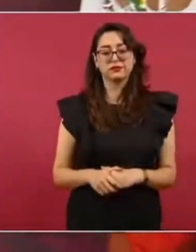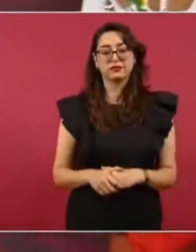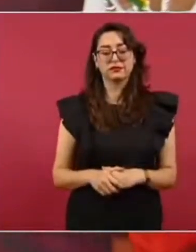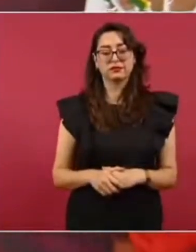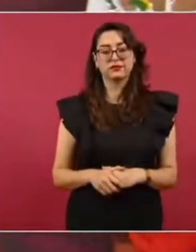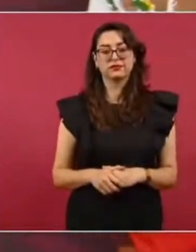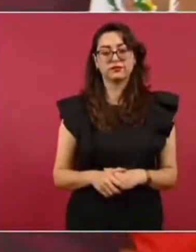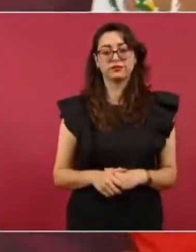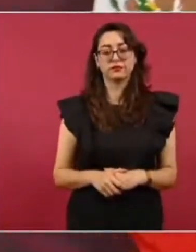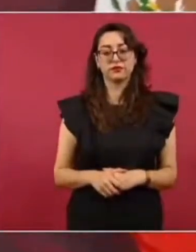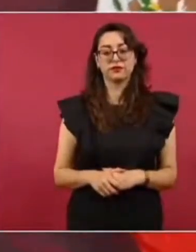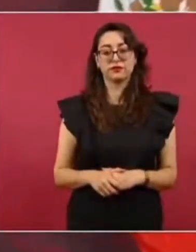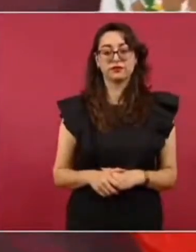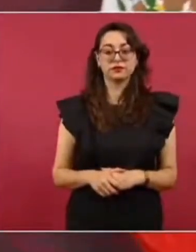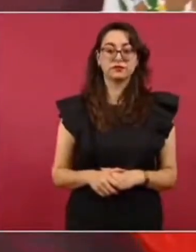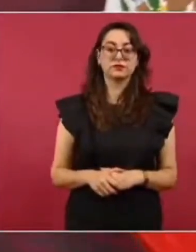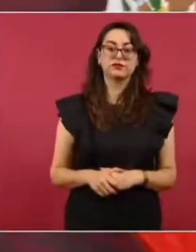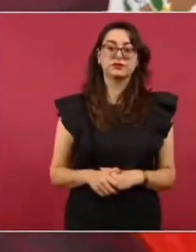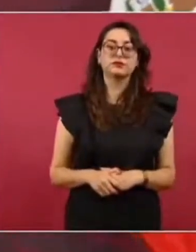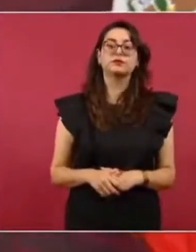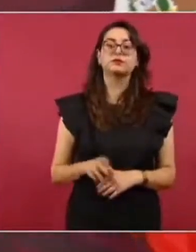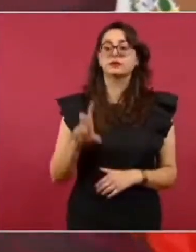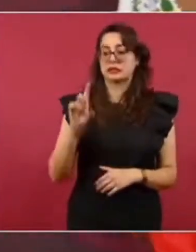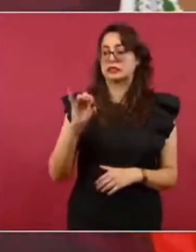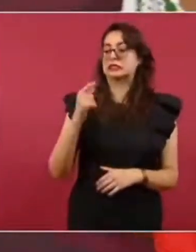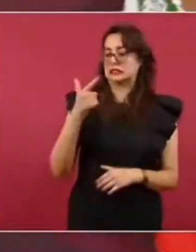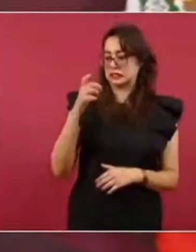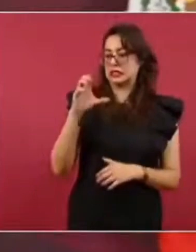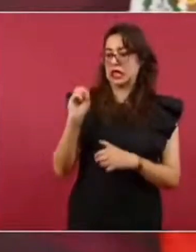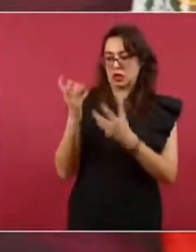trabajan juntos son del mismo equipo